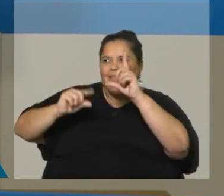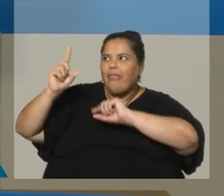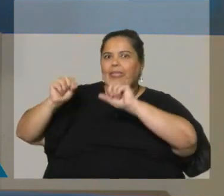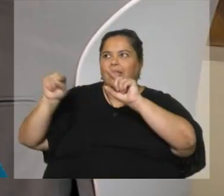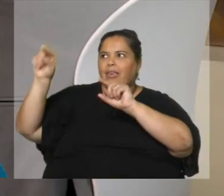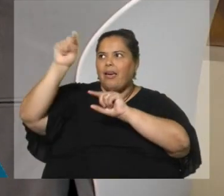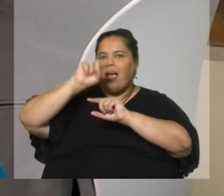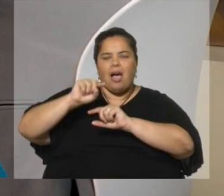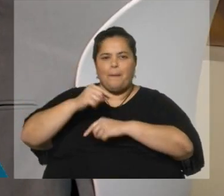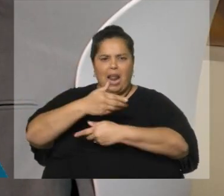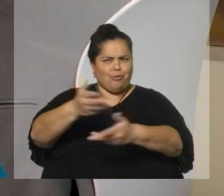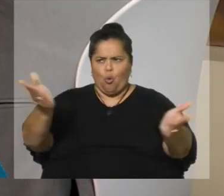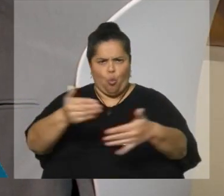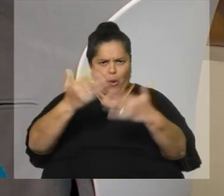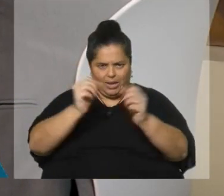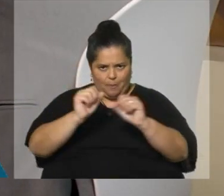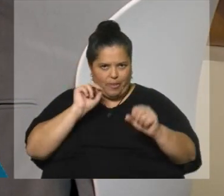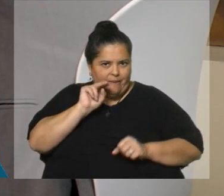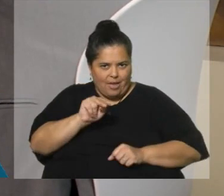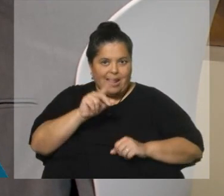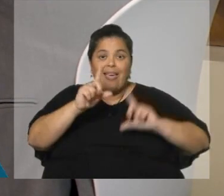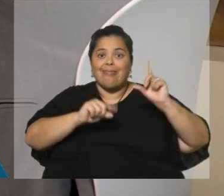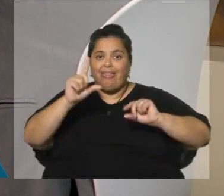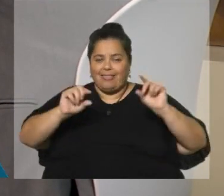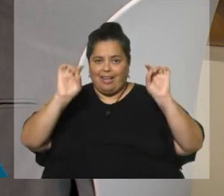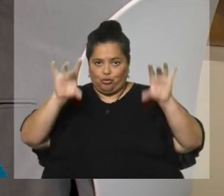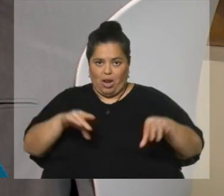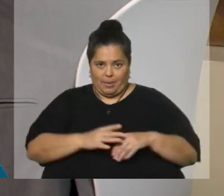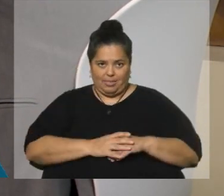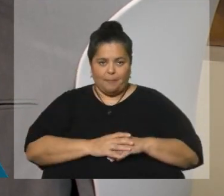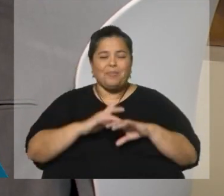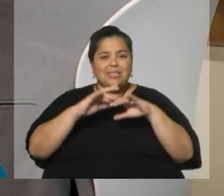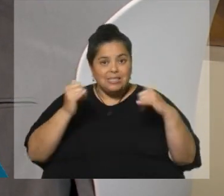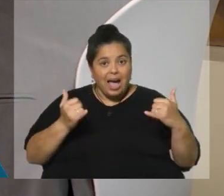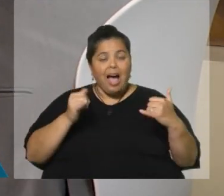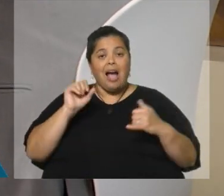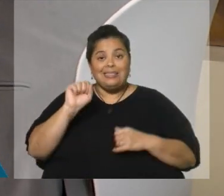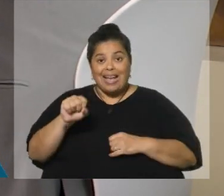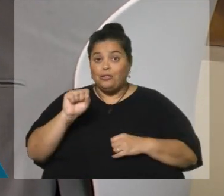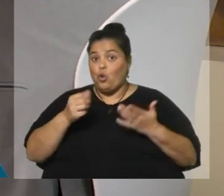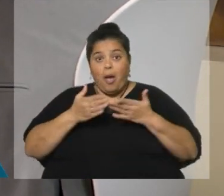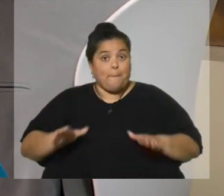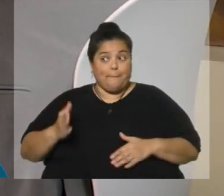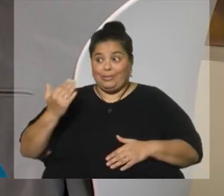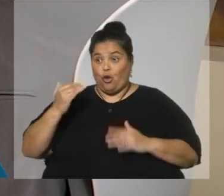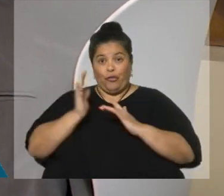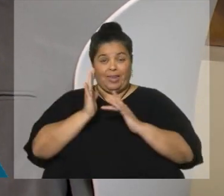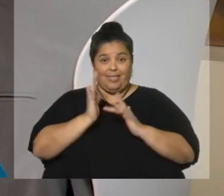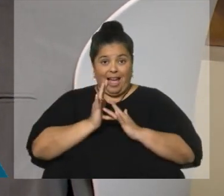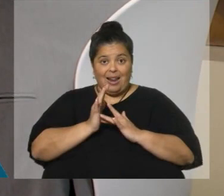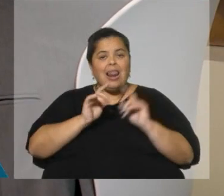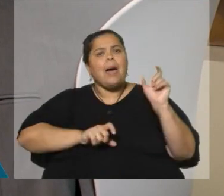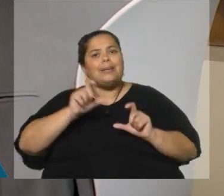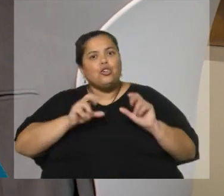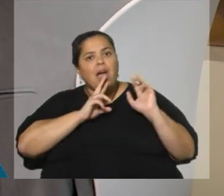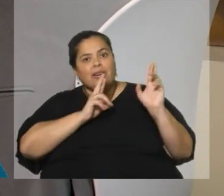Agual, ya está en marcha el censo, la parte digital. ¿Cómo va? ¿Está respondiendo la población como ustedes más o menos lo proyectaban, lo prevían? Sí,